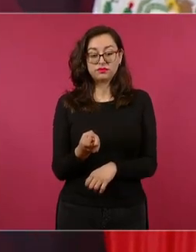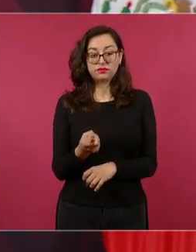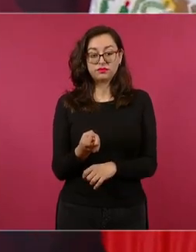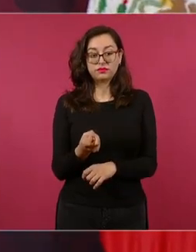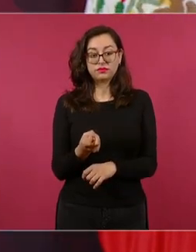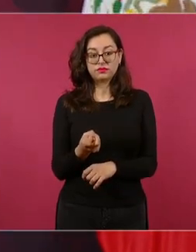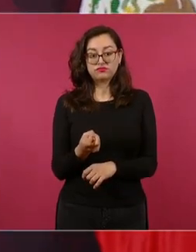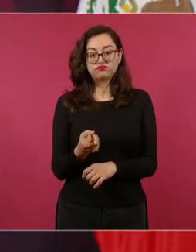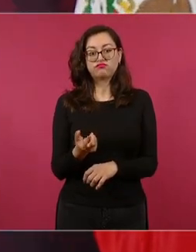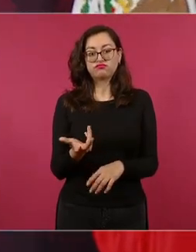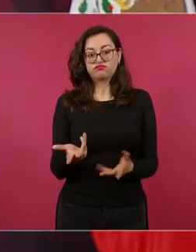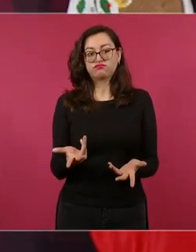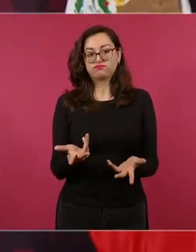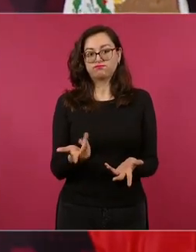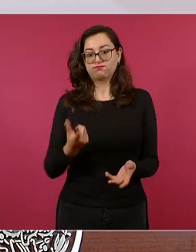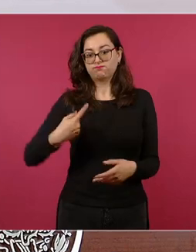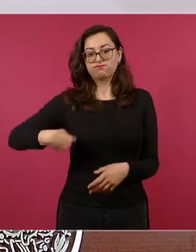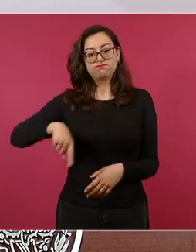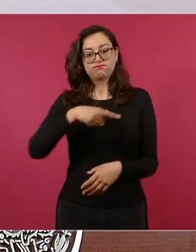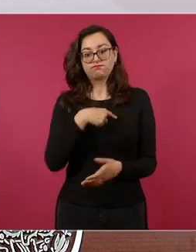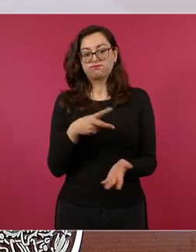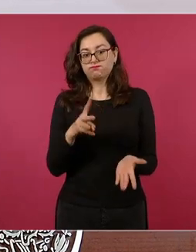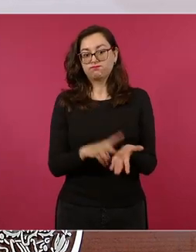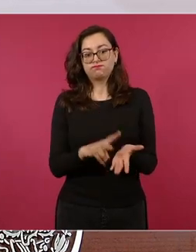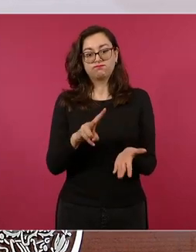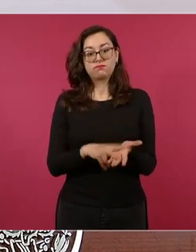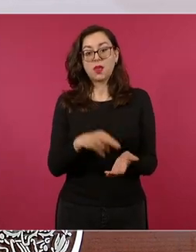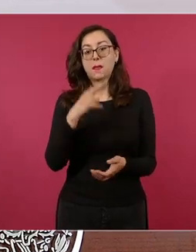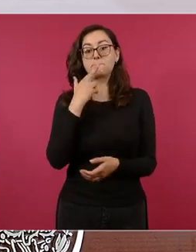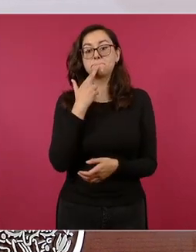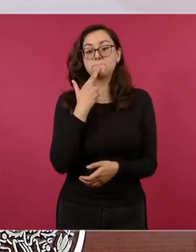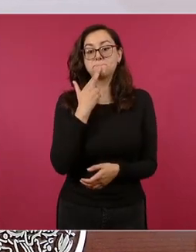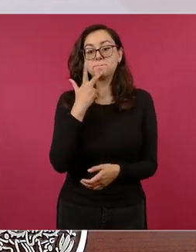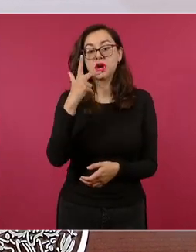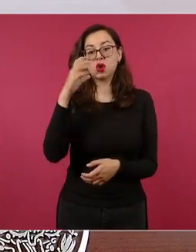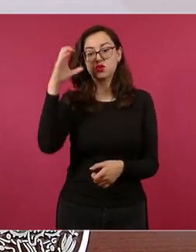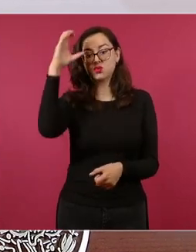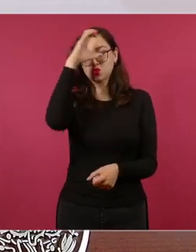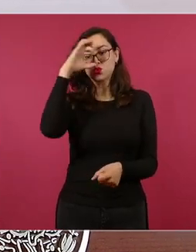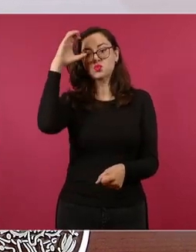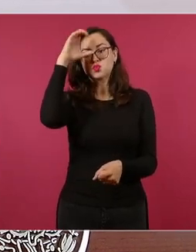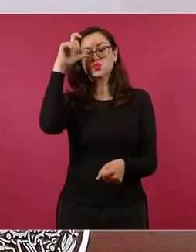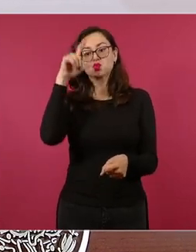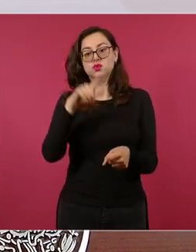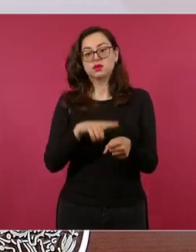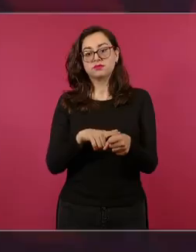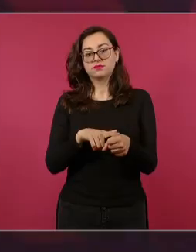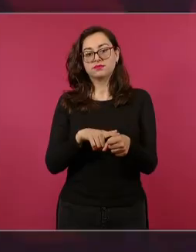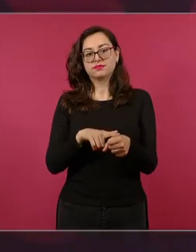son nuestras culturas eso repito es lo que nos protege